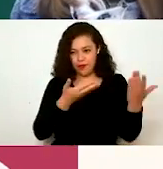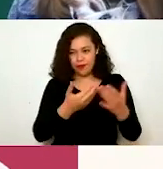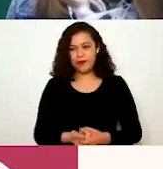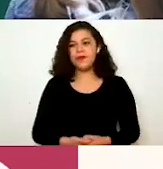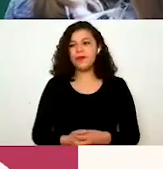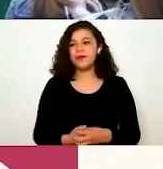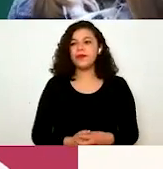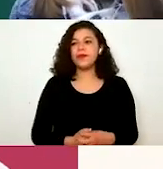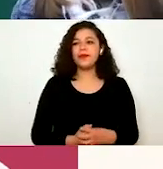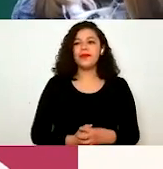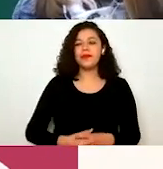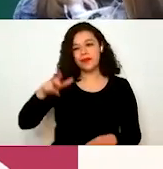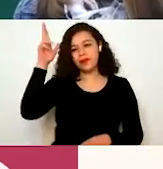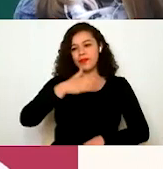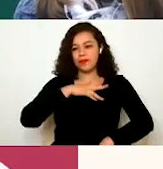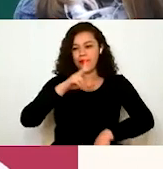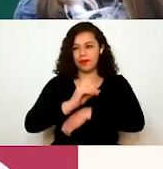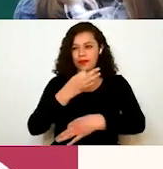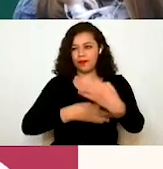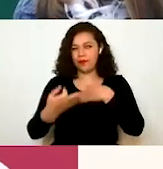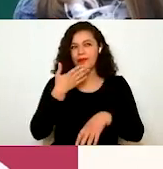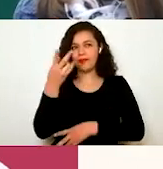Hola, buenos días a todos. Sean bienvenidos.